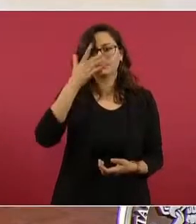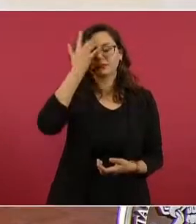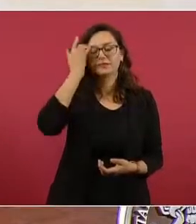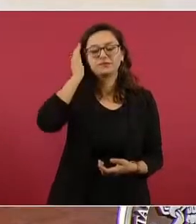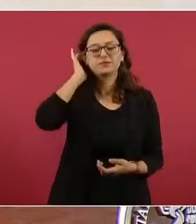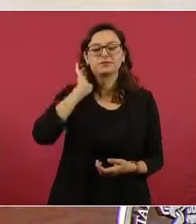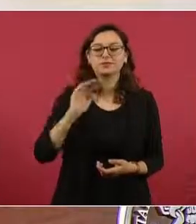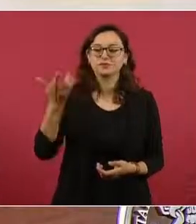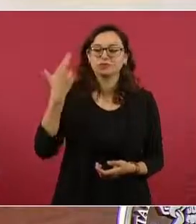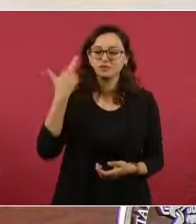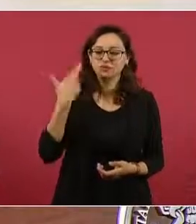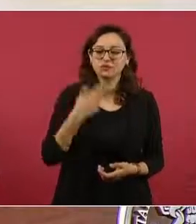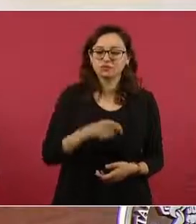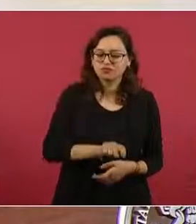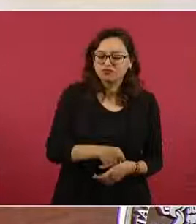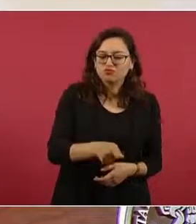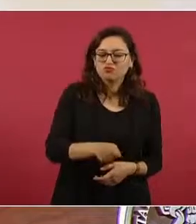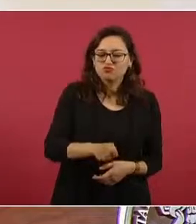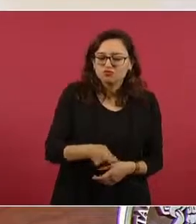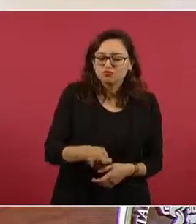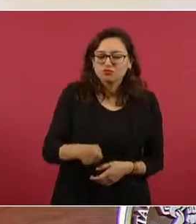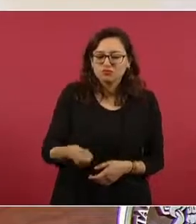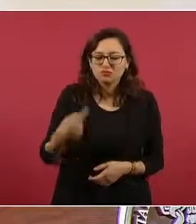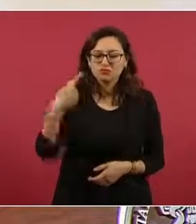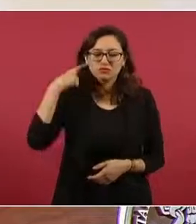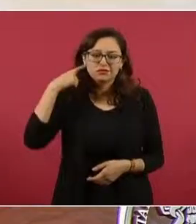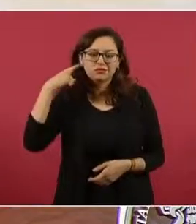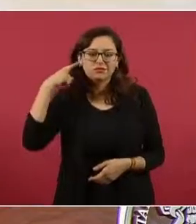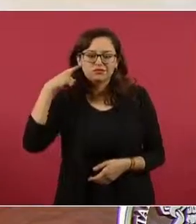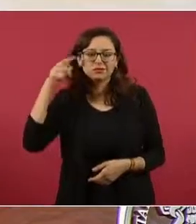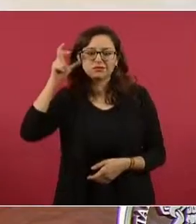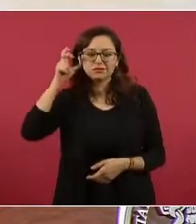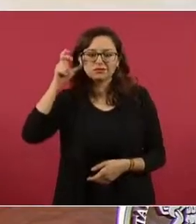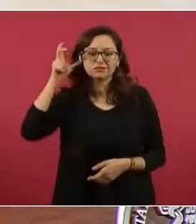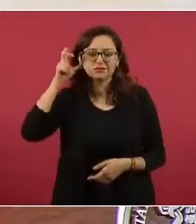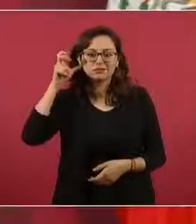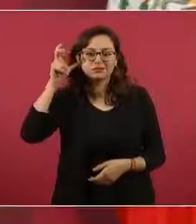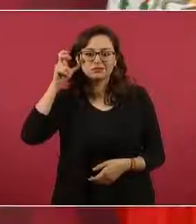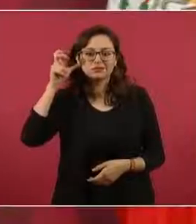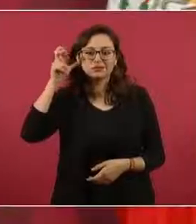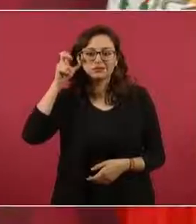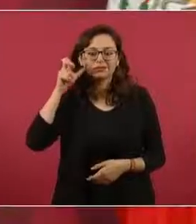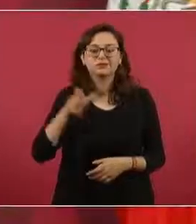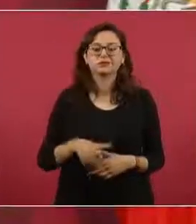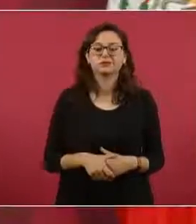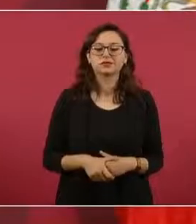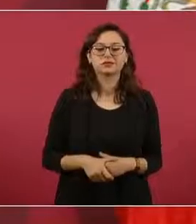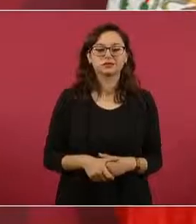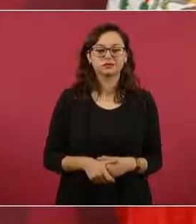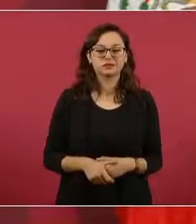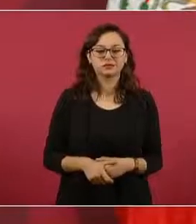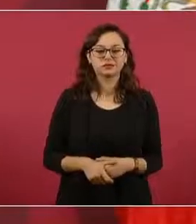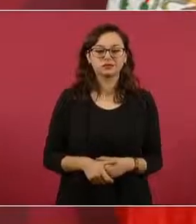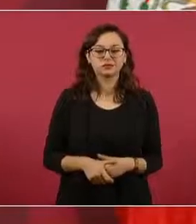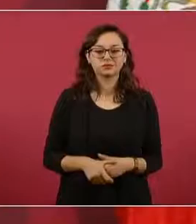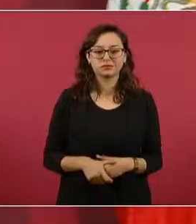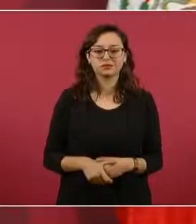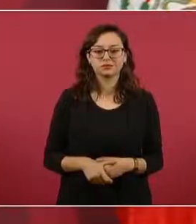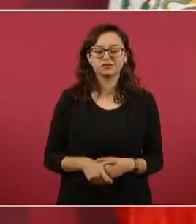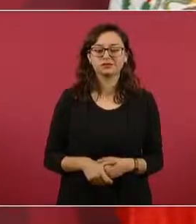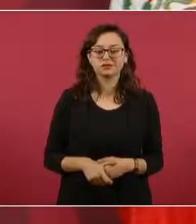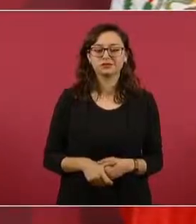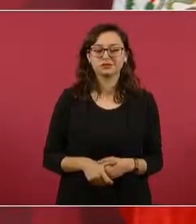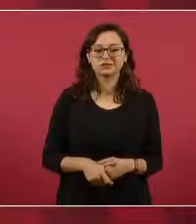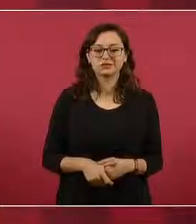que vean los conductores. Ah, ya sé, ya sé, ya sé,